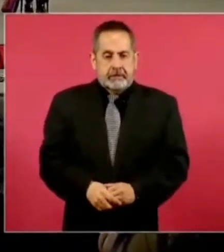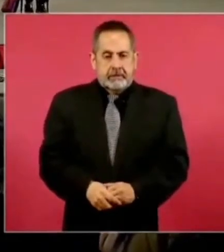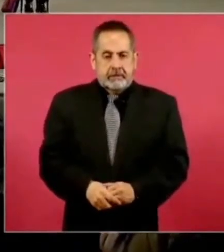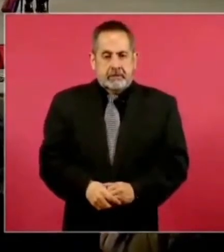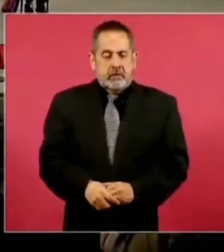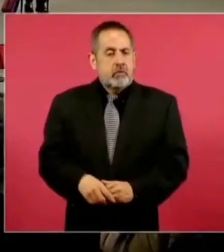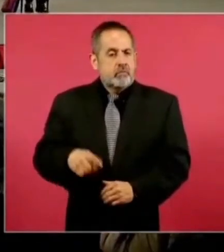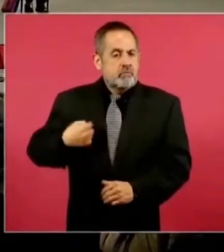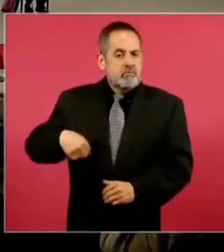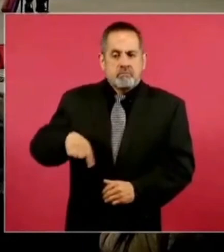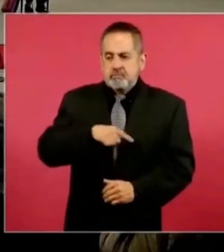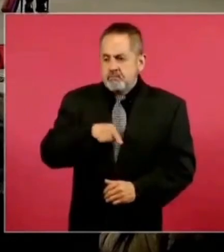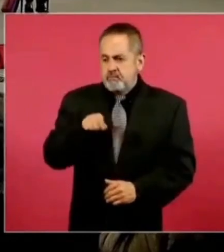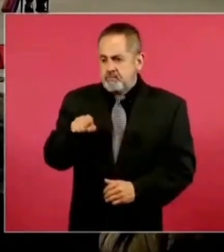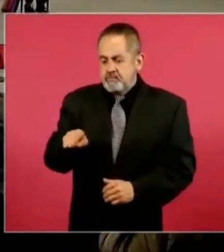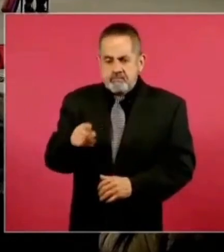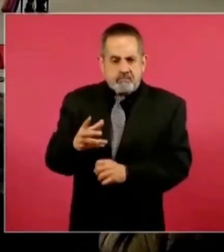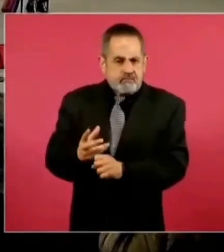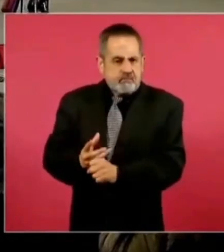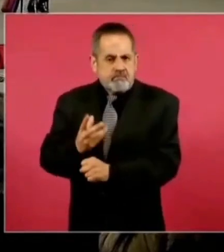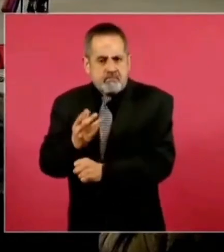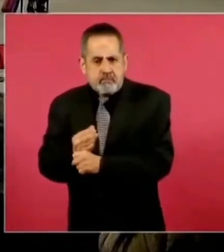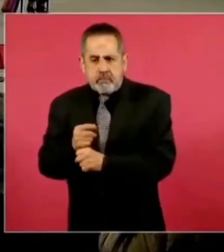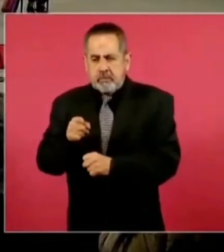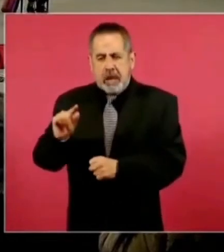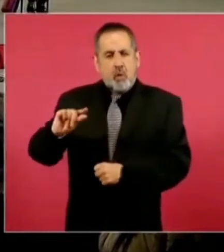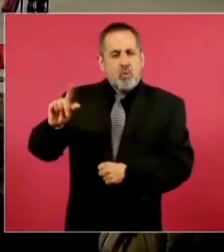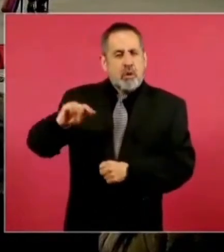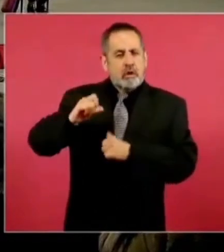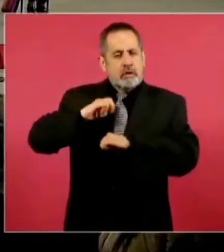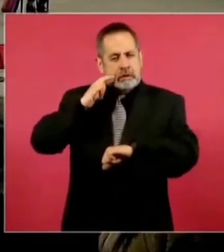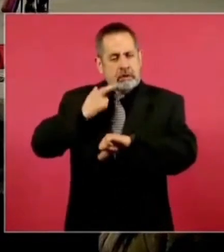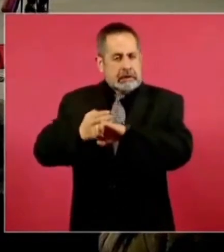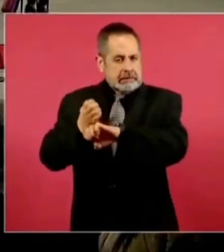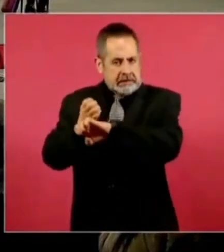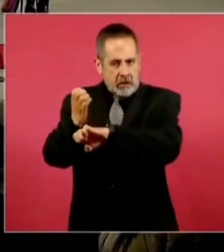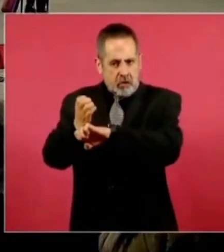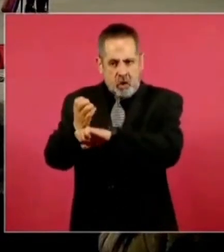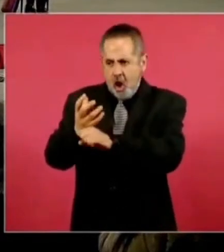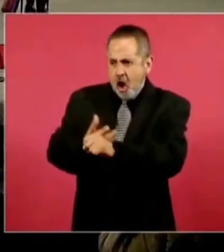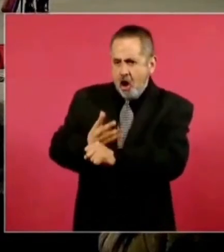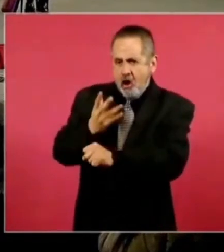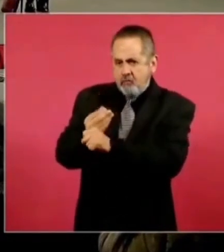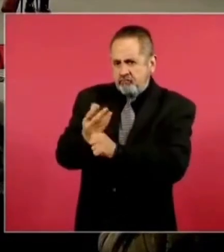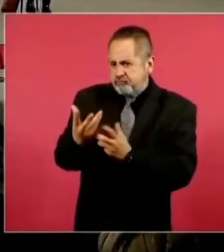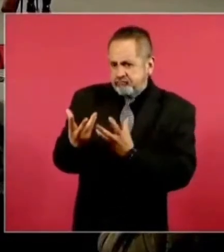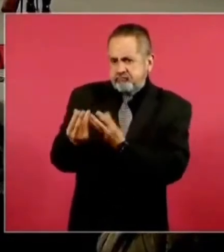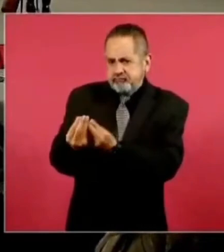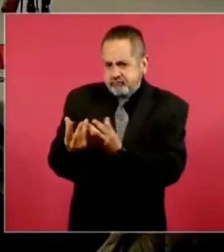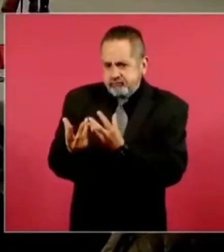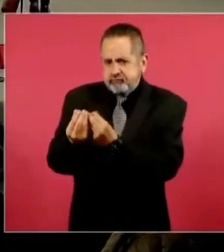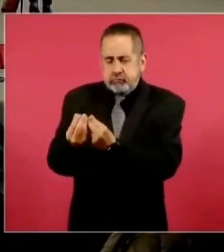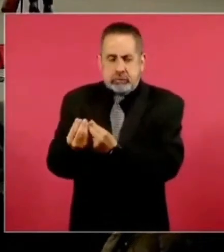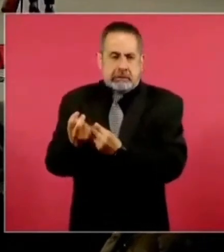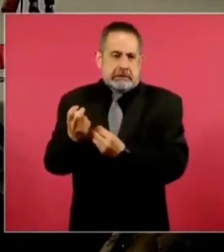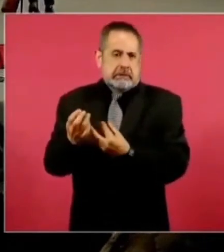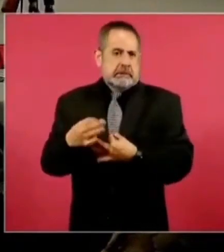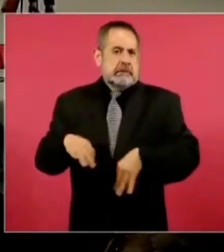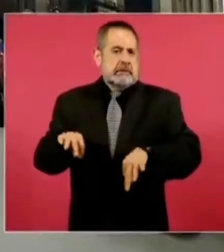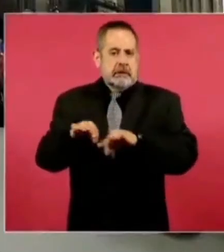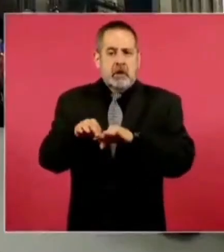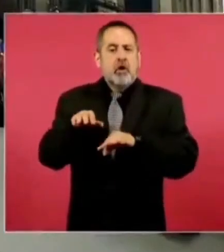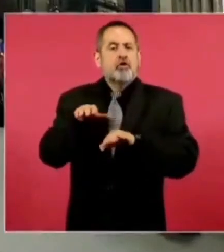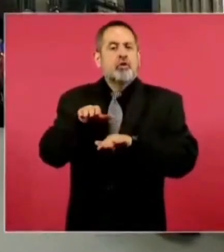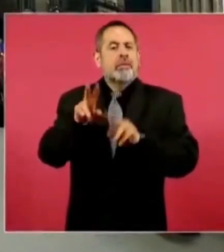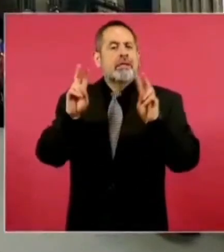Actuamos reforzando a las autoridades locales en el caso de Tamaulipas, porque este es un asunto especial, todo lo que tiene que ver con